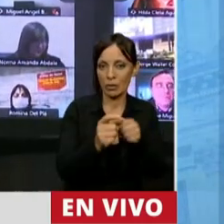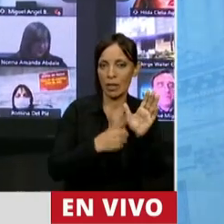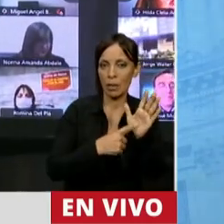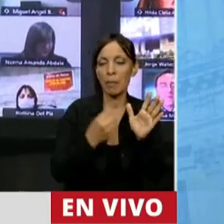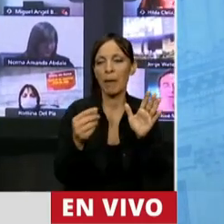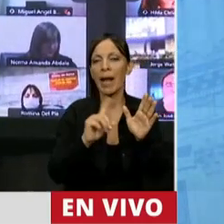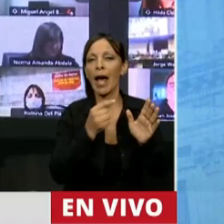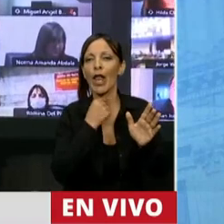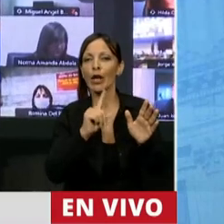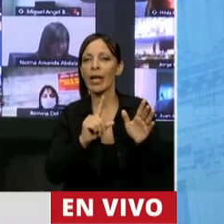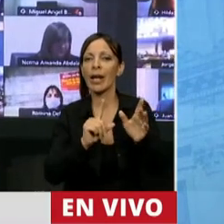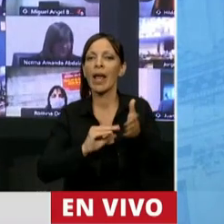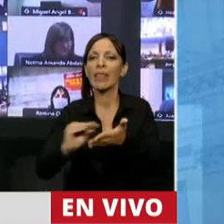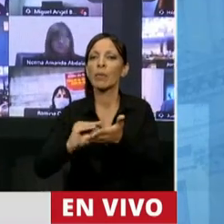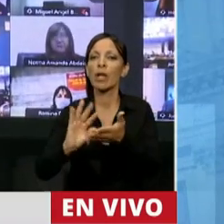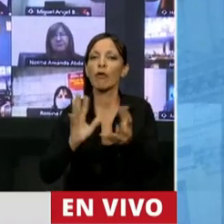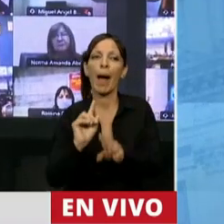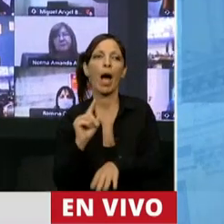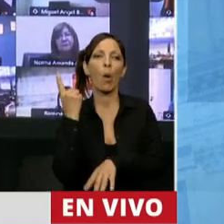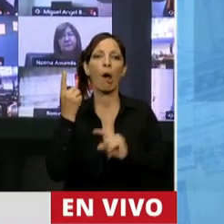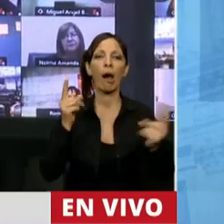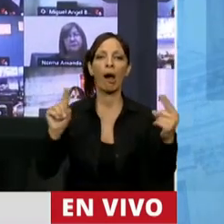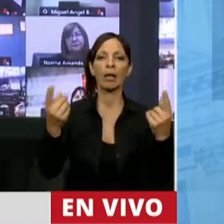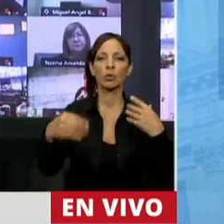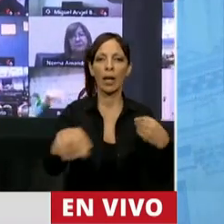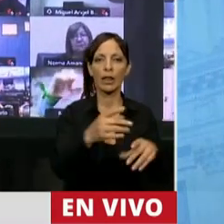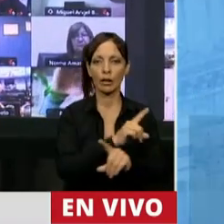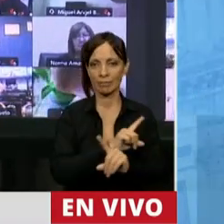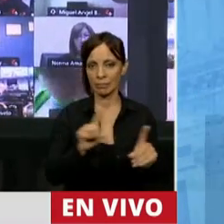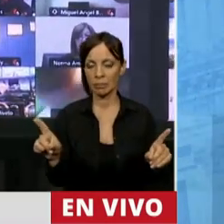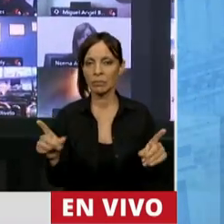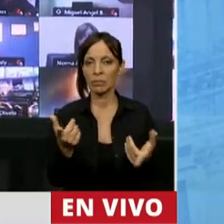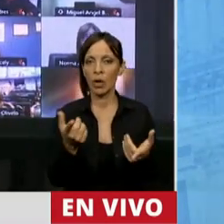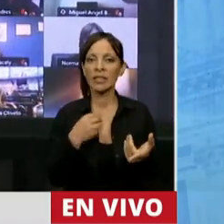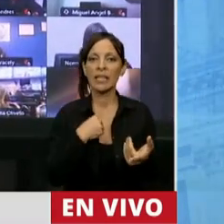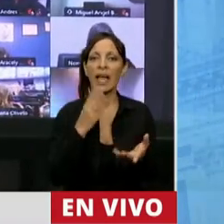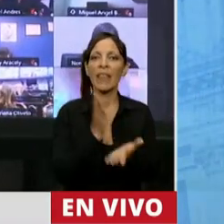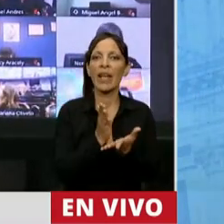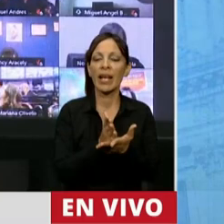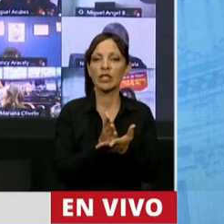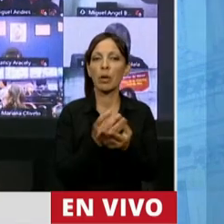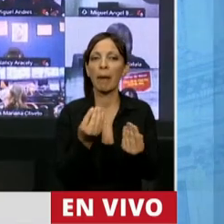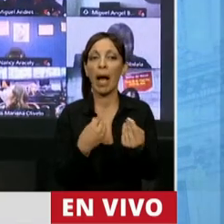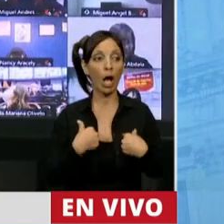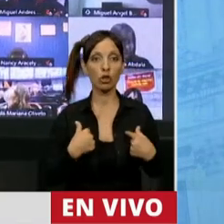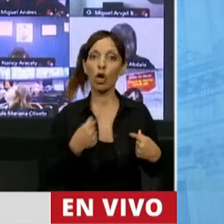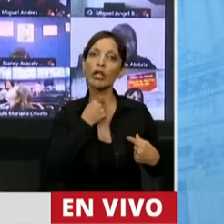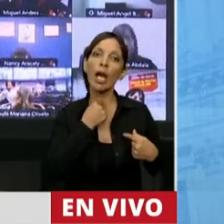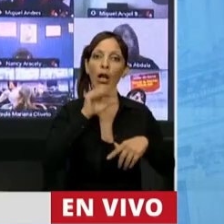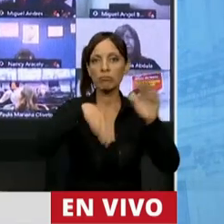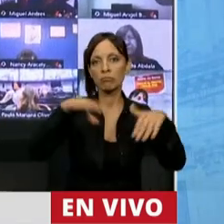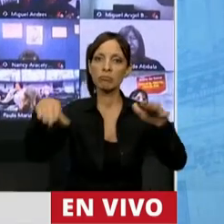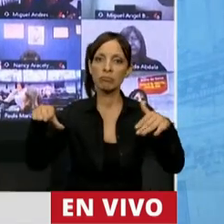que cualquier diputado en forma solitaria se sintiera con el derecho a convocar al resto